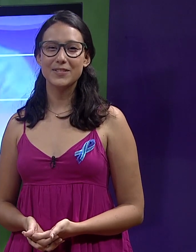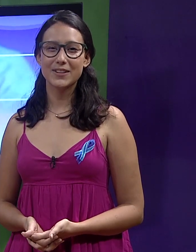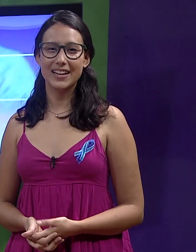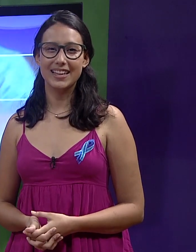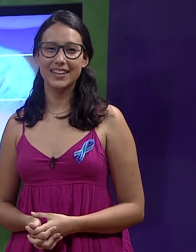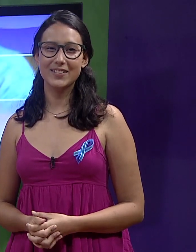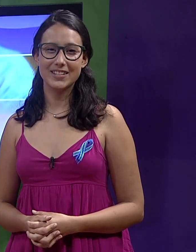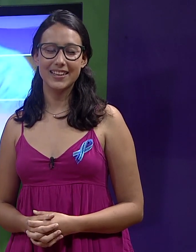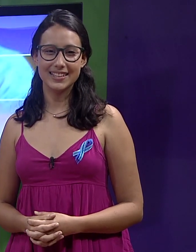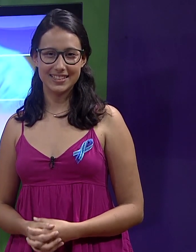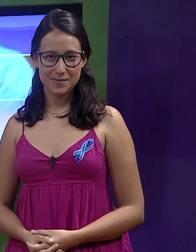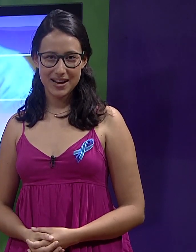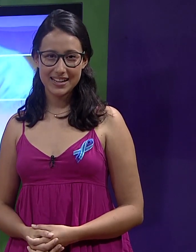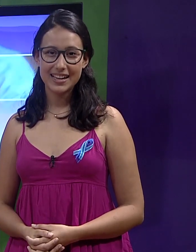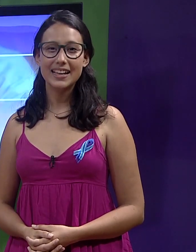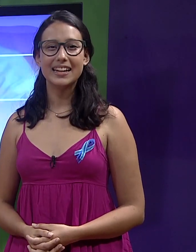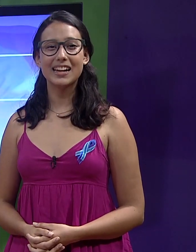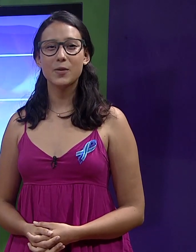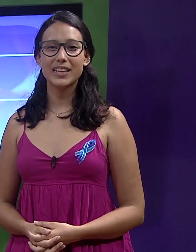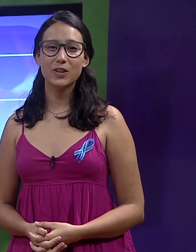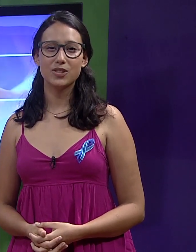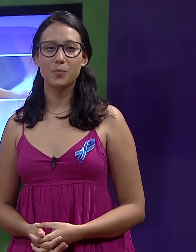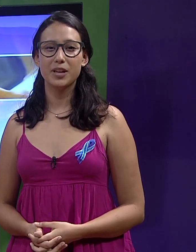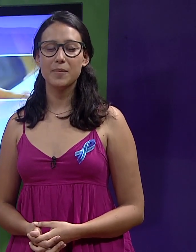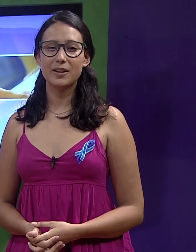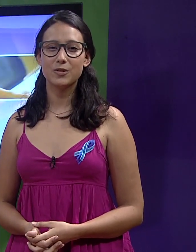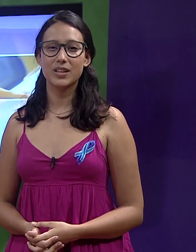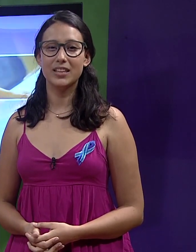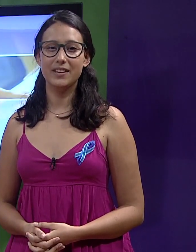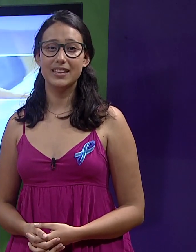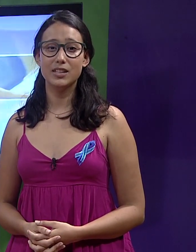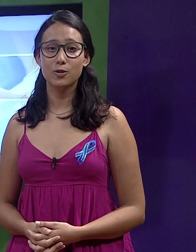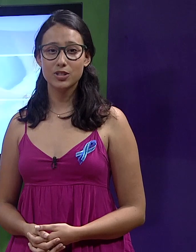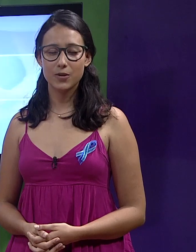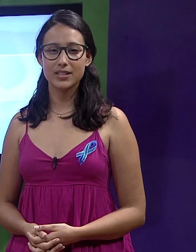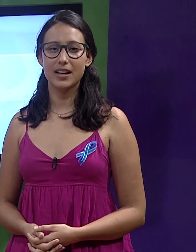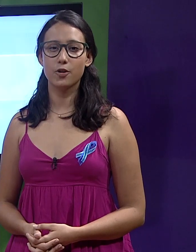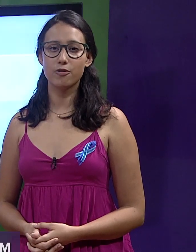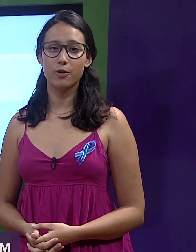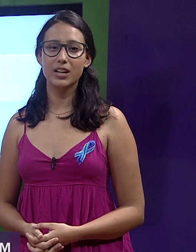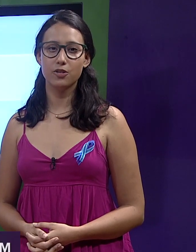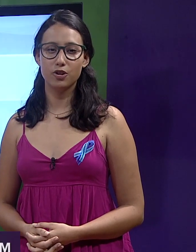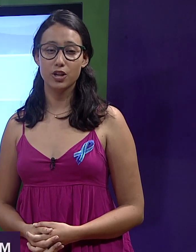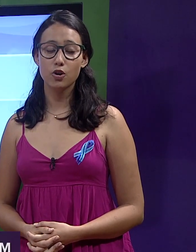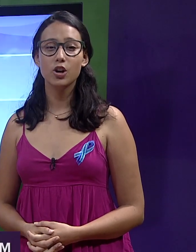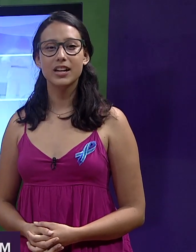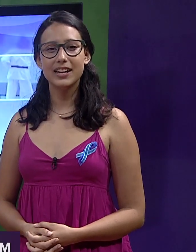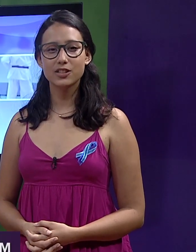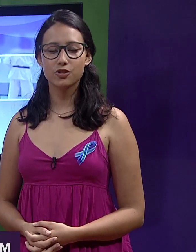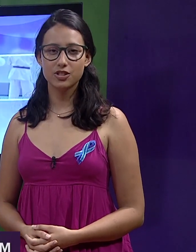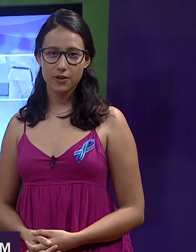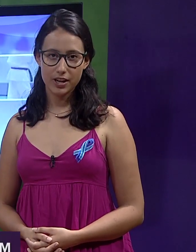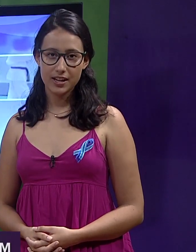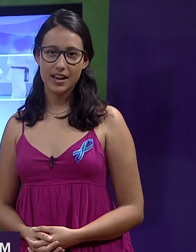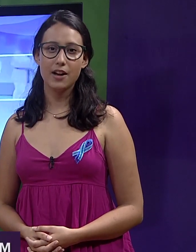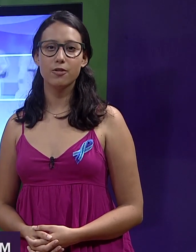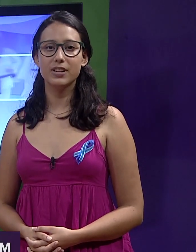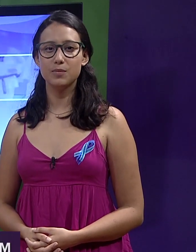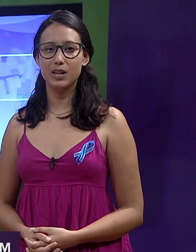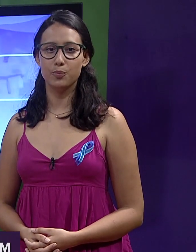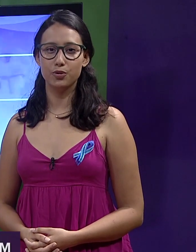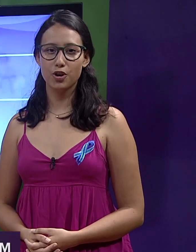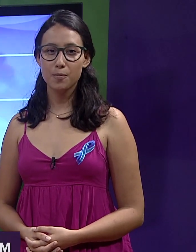así concluimos con la agenda inclusiva de esta semana. Recuerde que usted puede enviarnos sus actividades inclusivas al correo electrónico nexostv